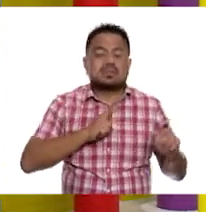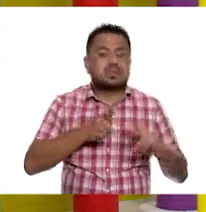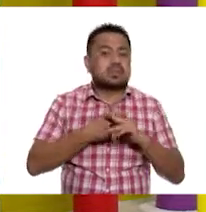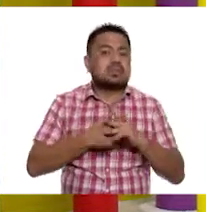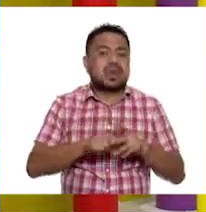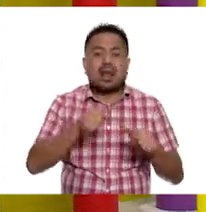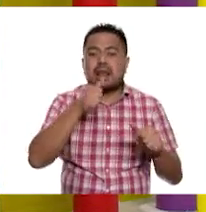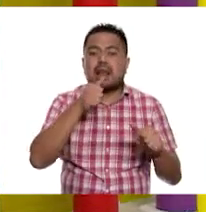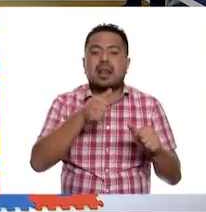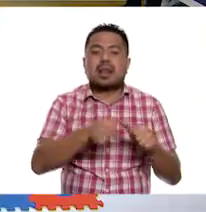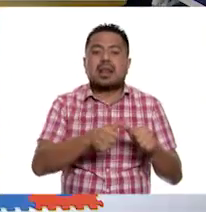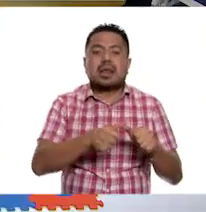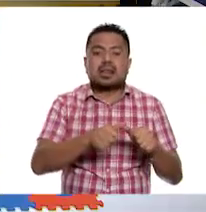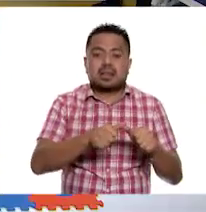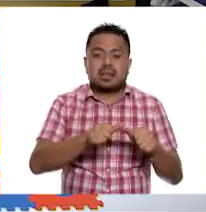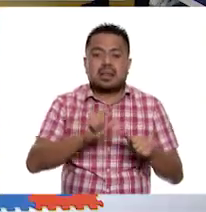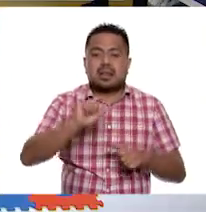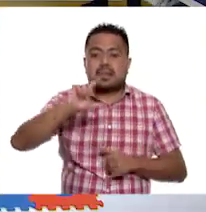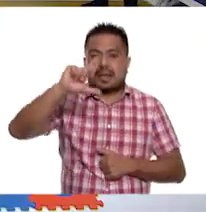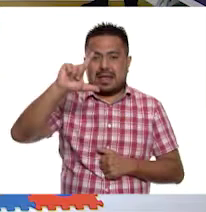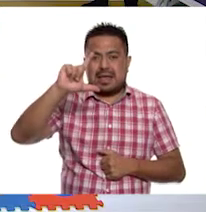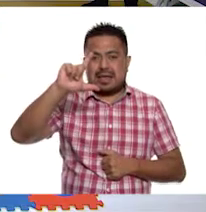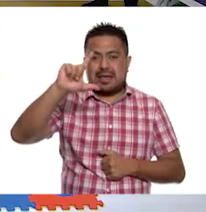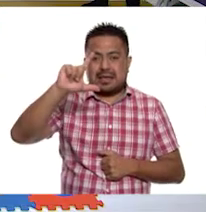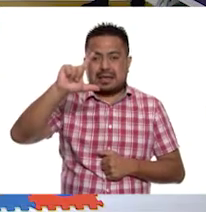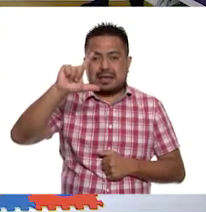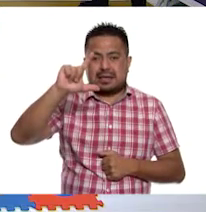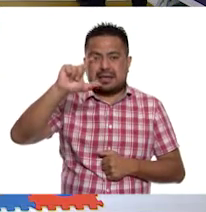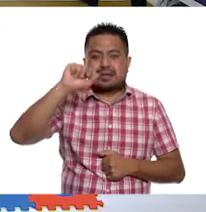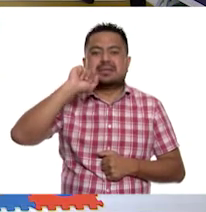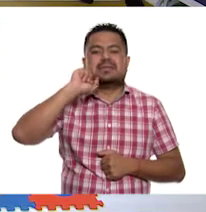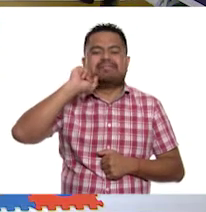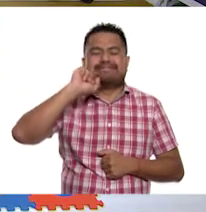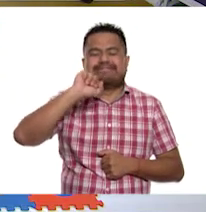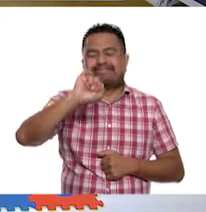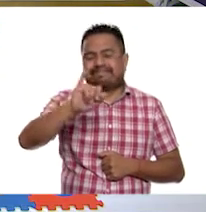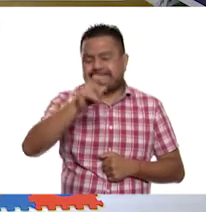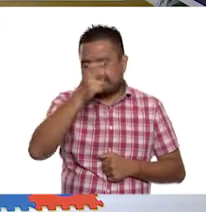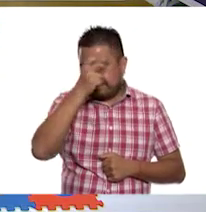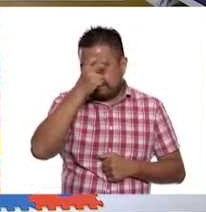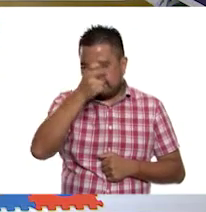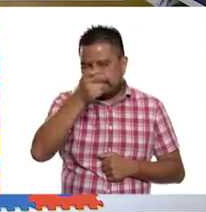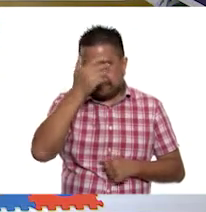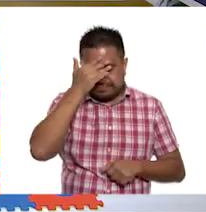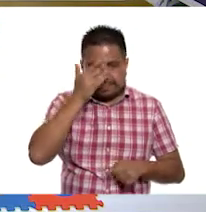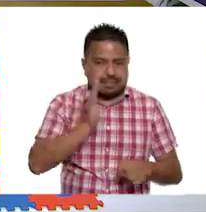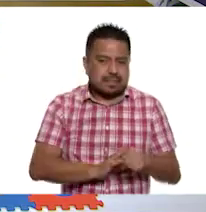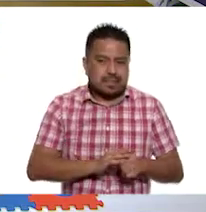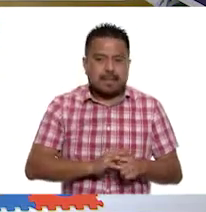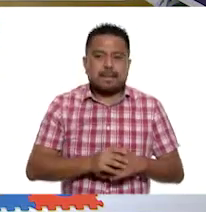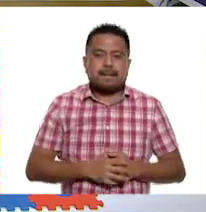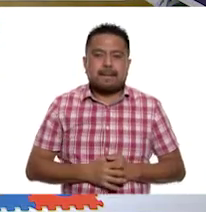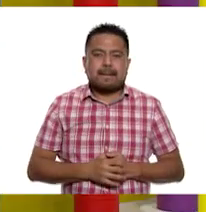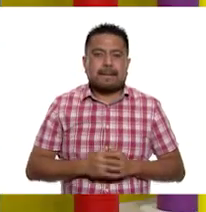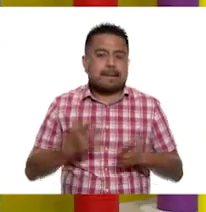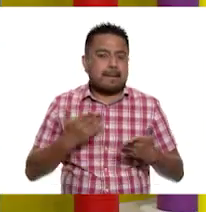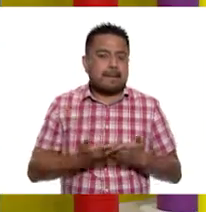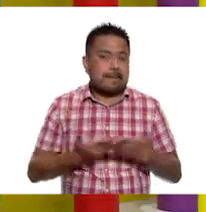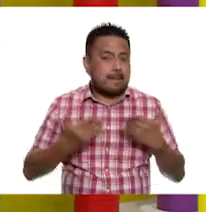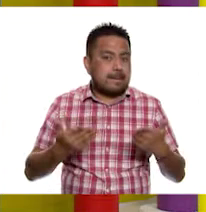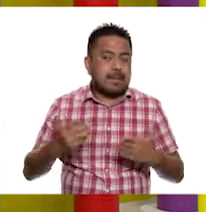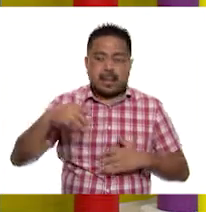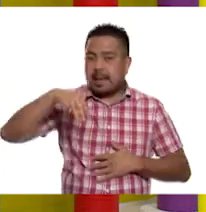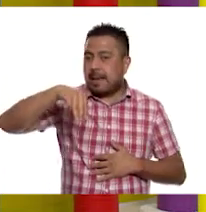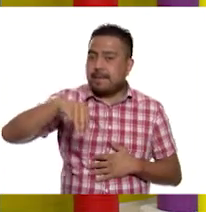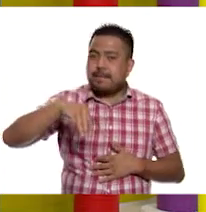con... Muy bien. ¡Ah! ¡Perfecto! Mayúscula. Muy bien. Y entonces... la M...